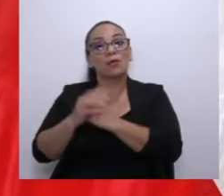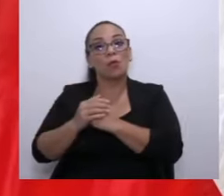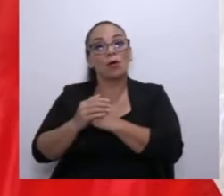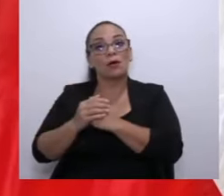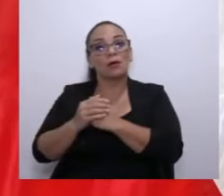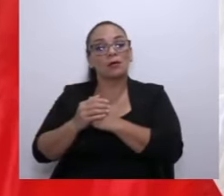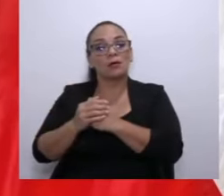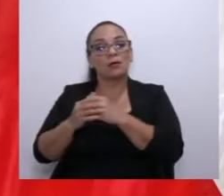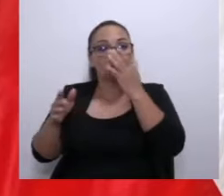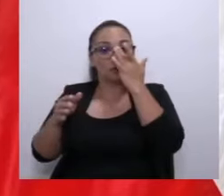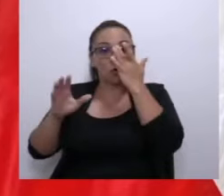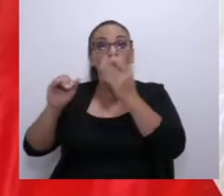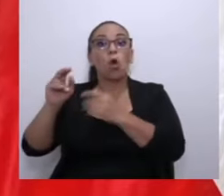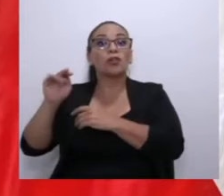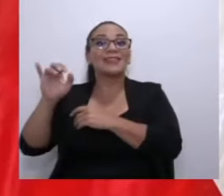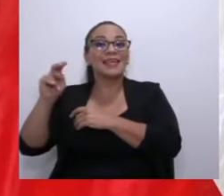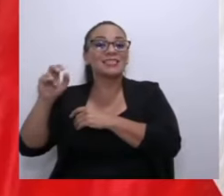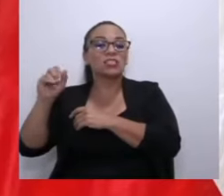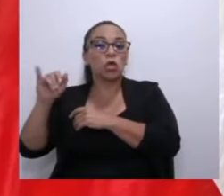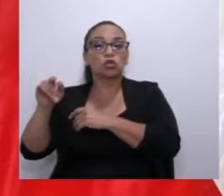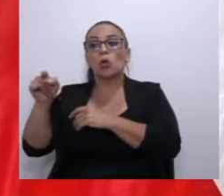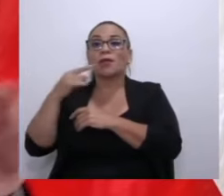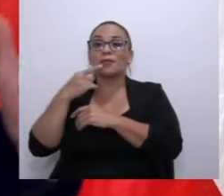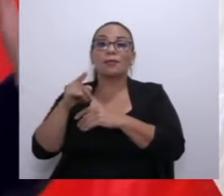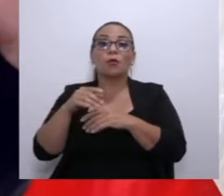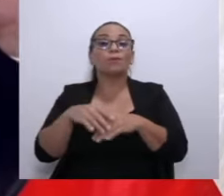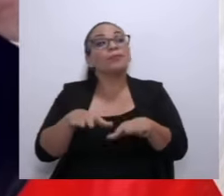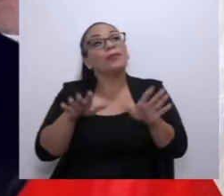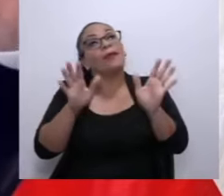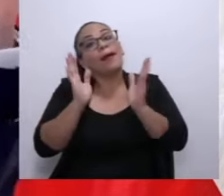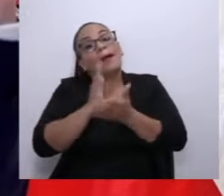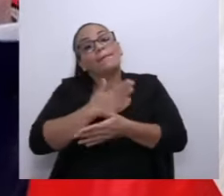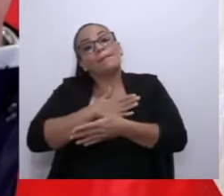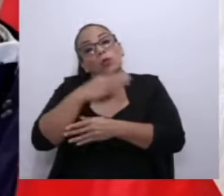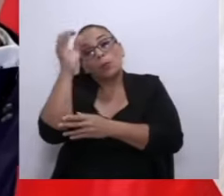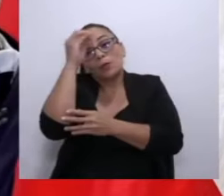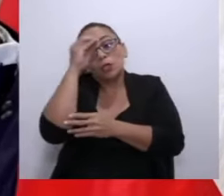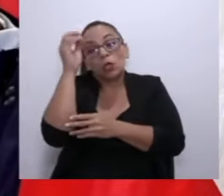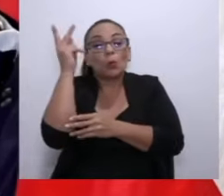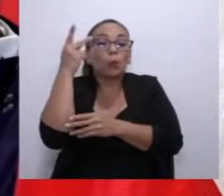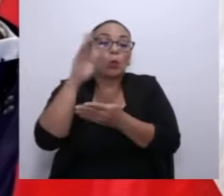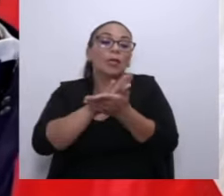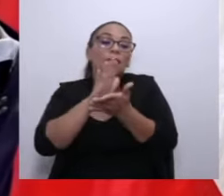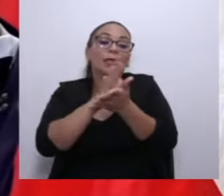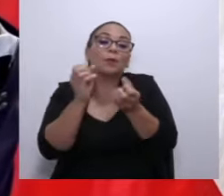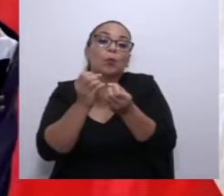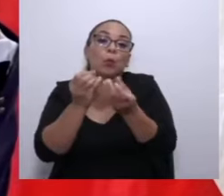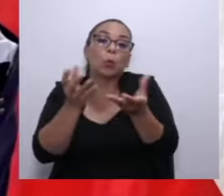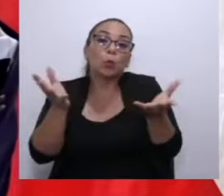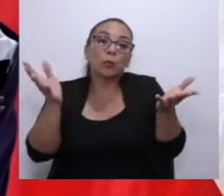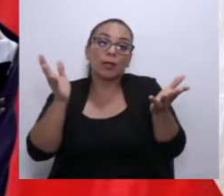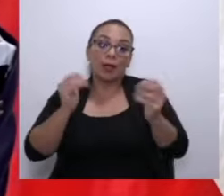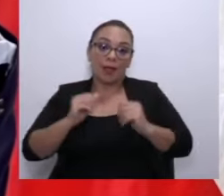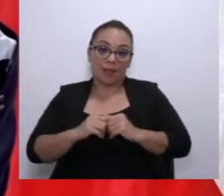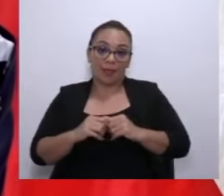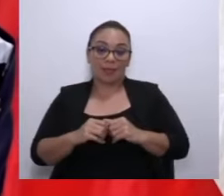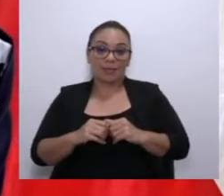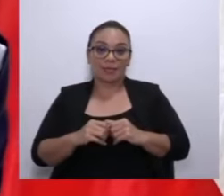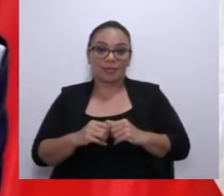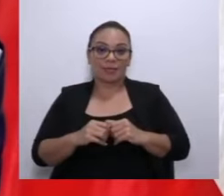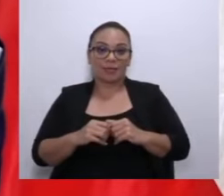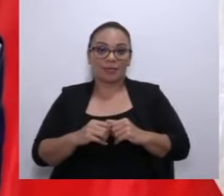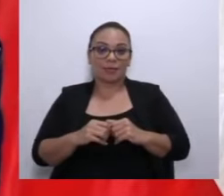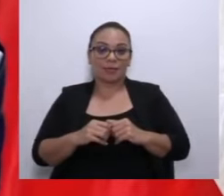o como se llama, contencioso, diga, ah, es que mi opinión de la política pública, que le corresponde por